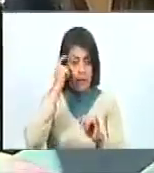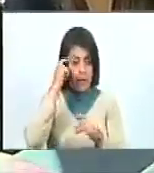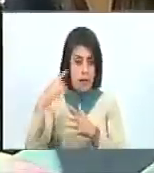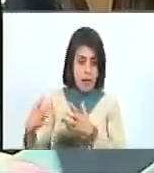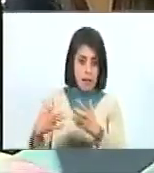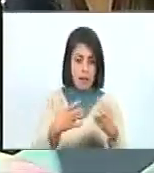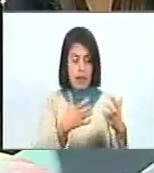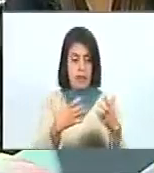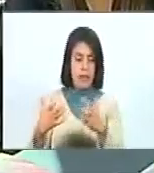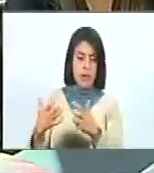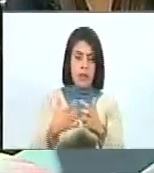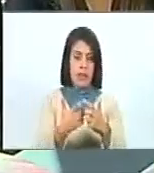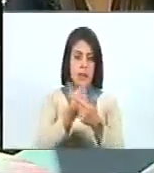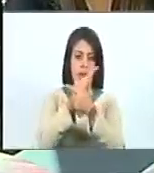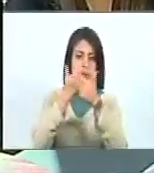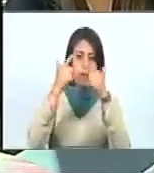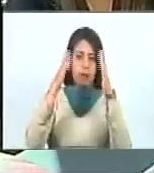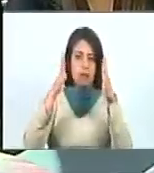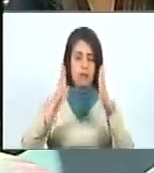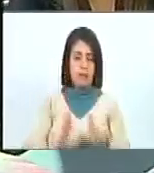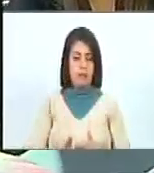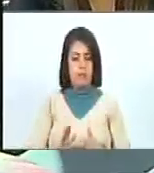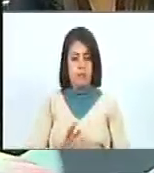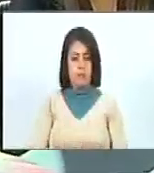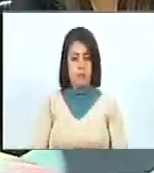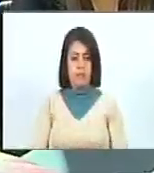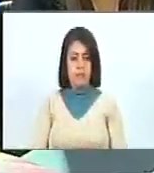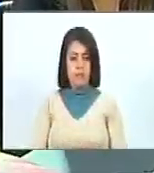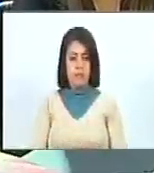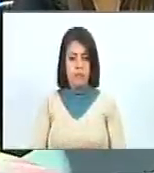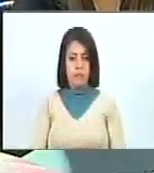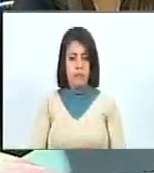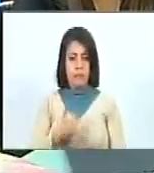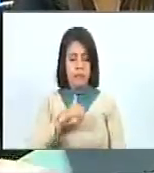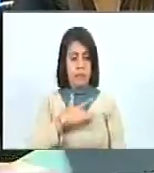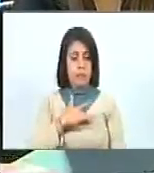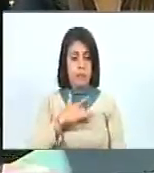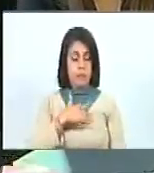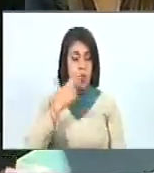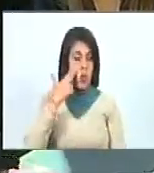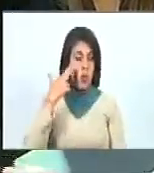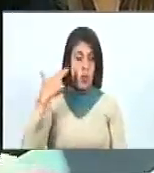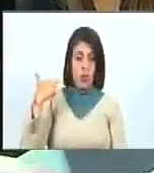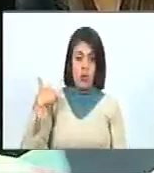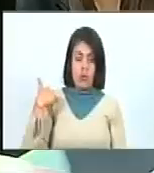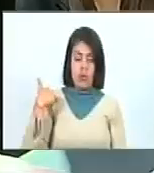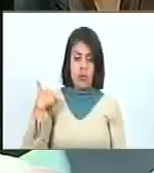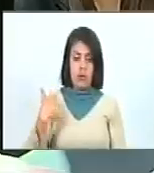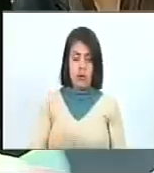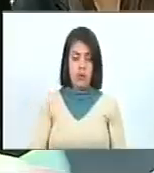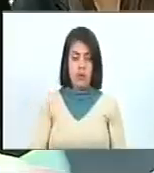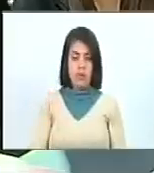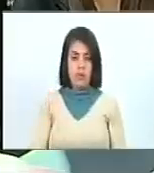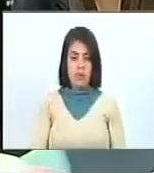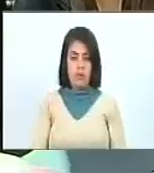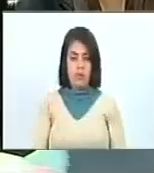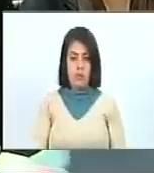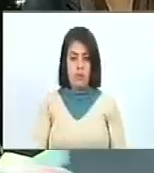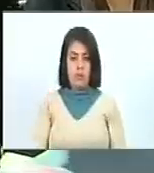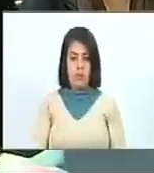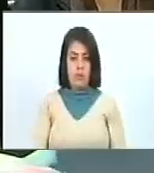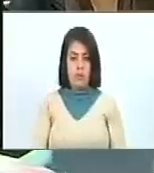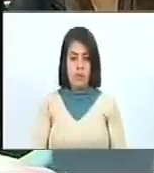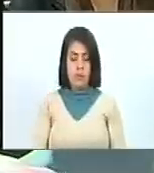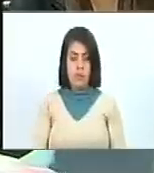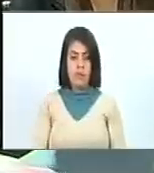esa batalla liberadora, emancipadora! Nos sentimos sumamente orgullosos de